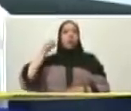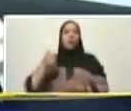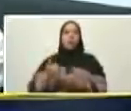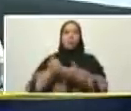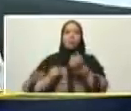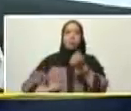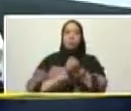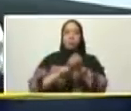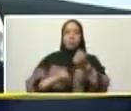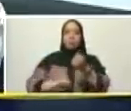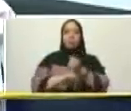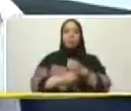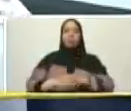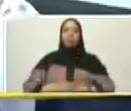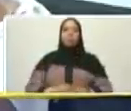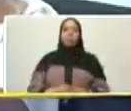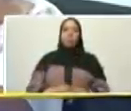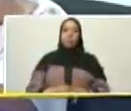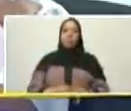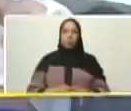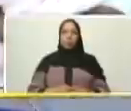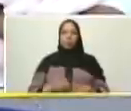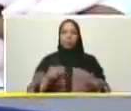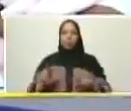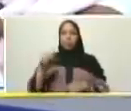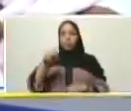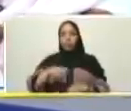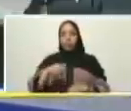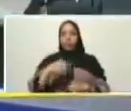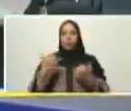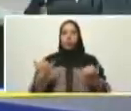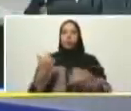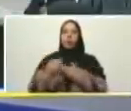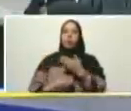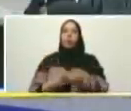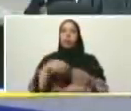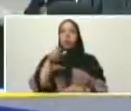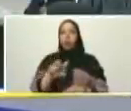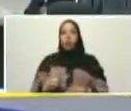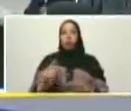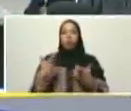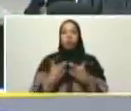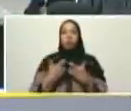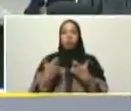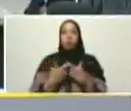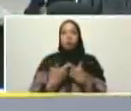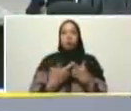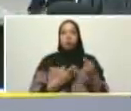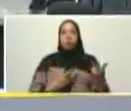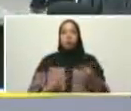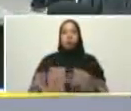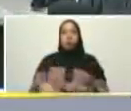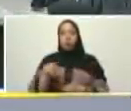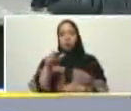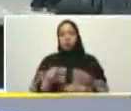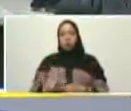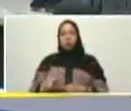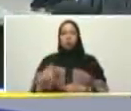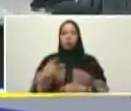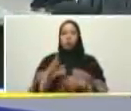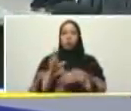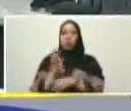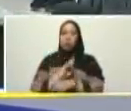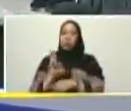que además es una fuerza incansable cuando yo llegué al presidente aquí me dijeron el torito me saludaron aquí para torito me